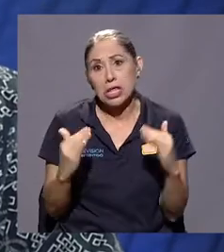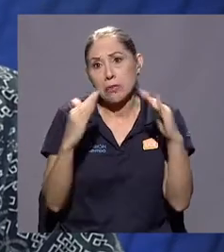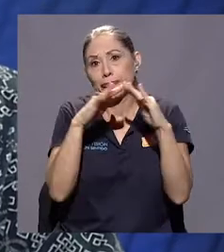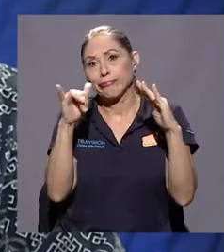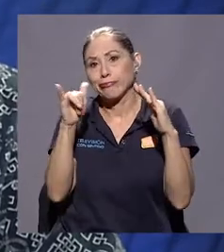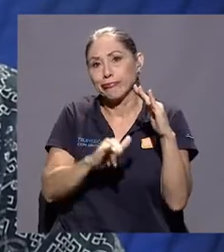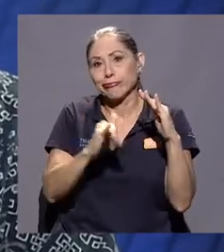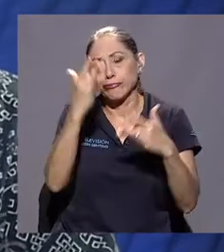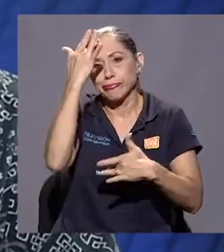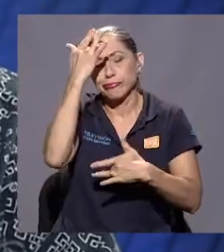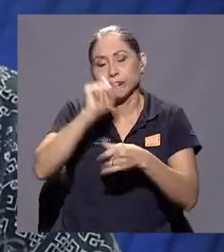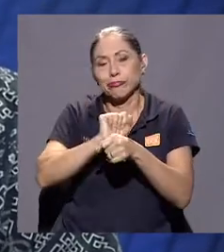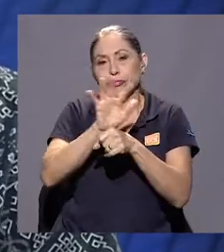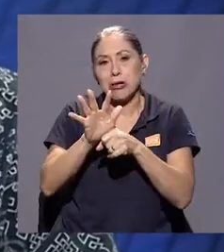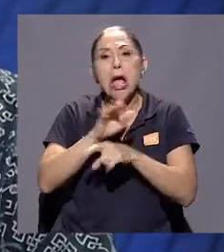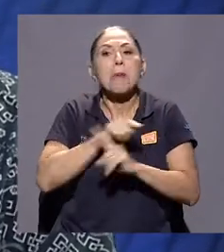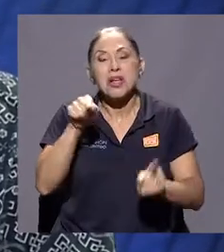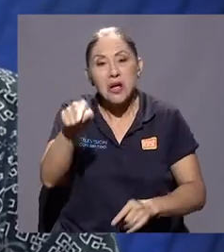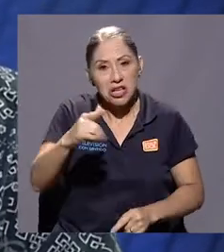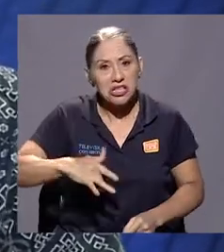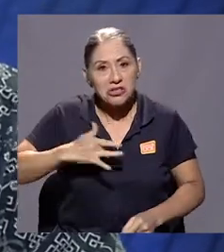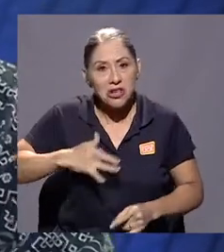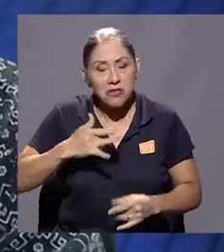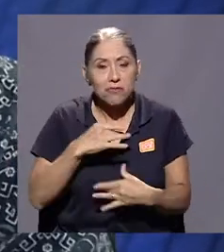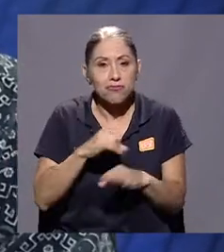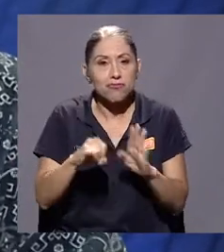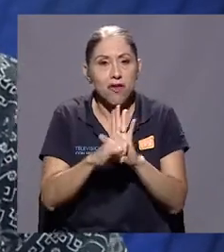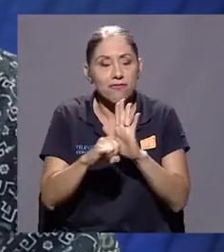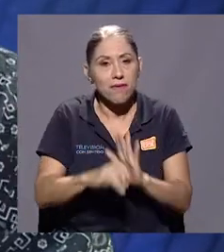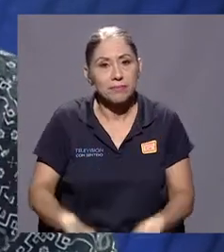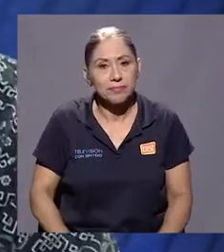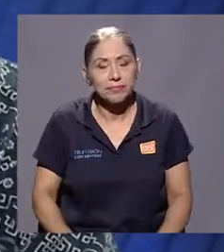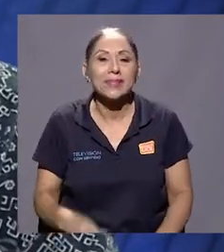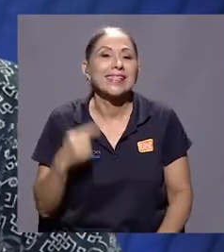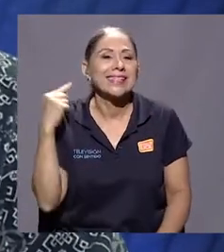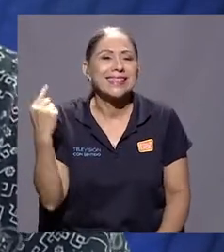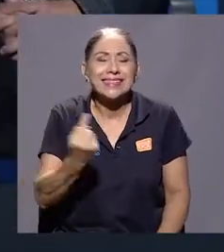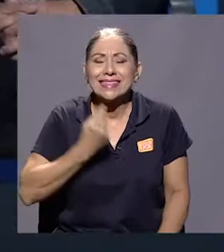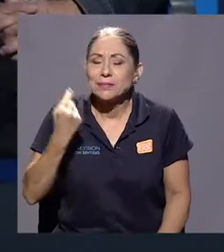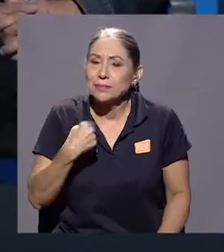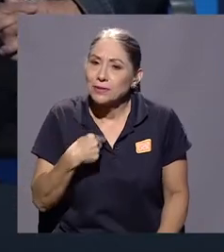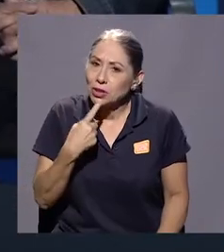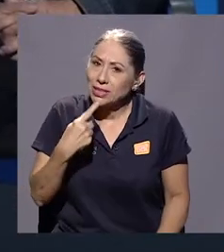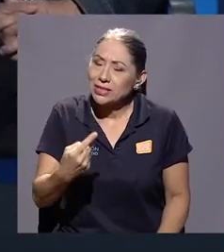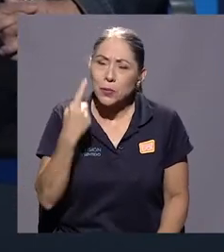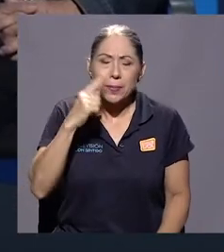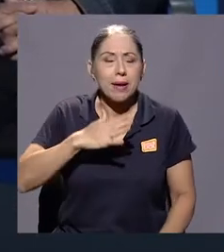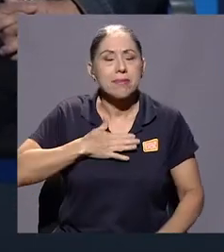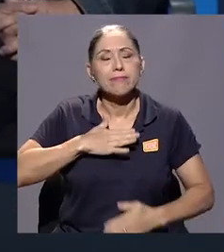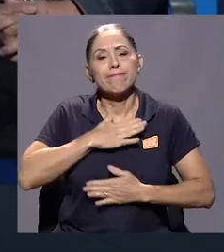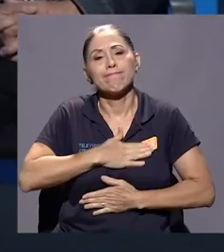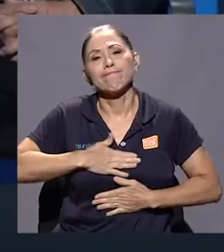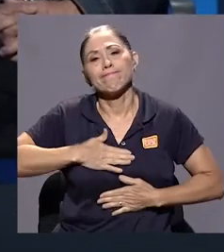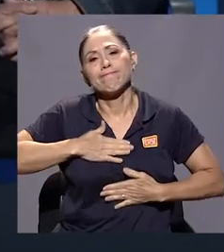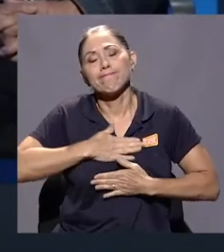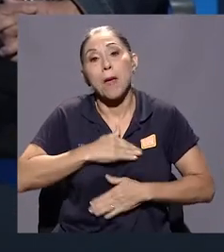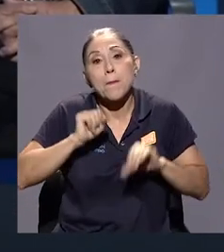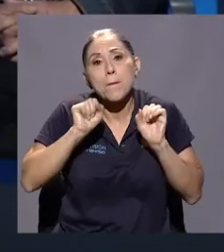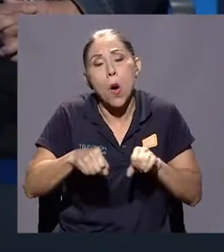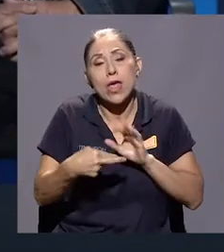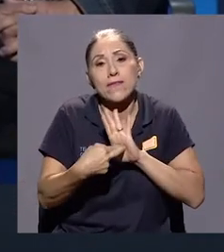pero igual se sienten identificados. Y eso yo quería decir, siempre lo digo, la verdad. Para mí es un placer representar